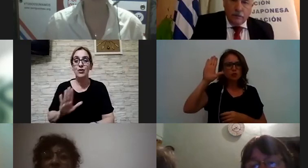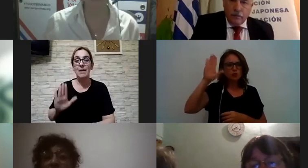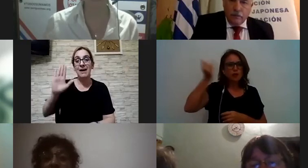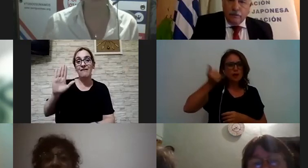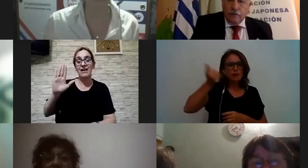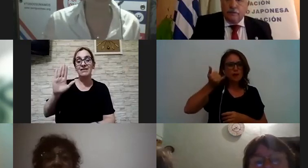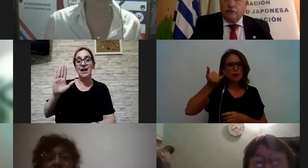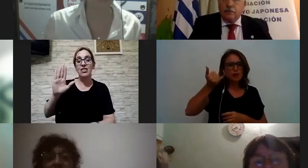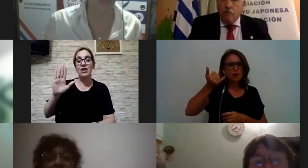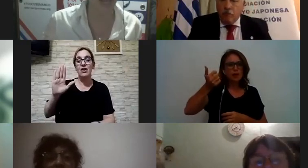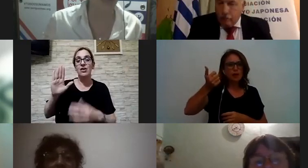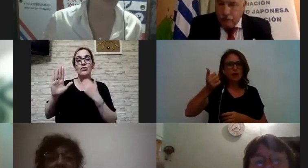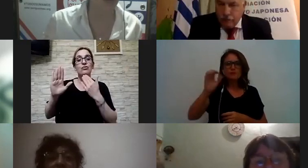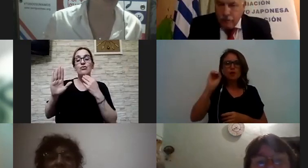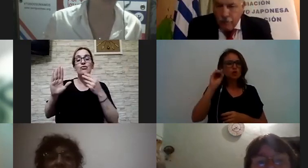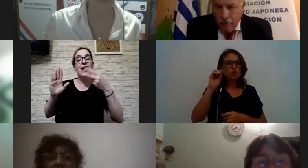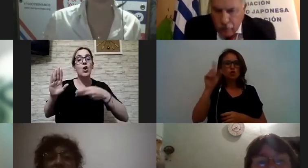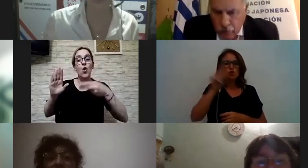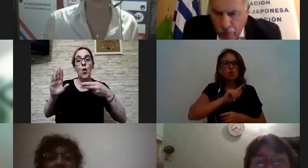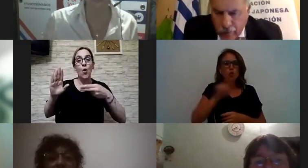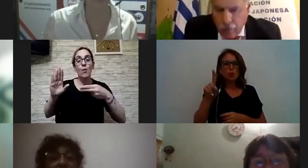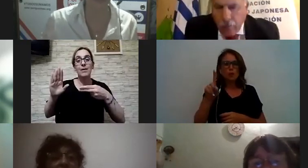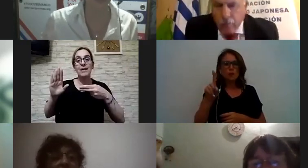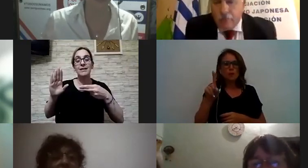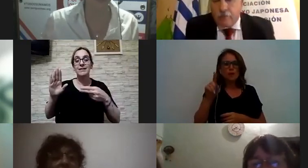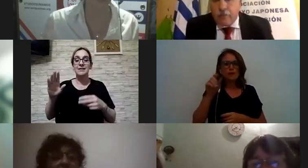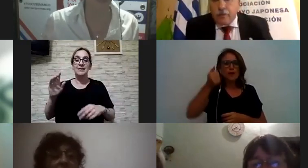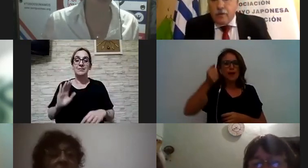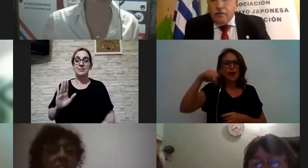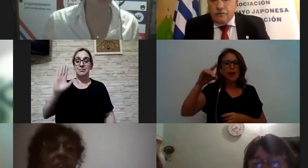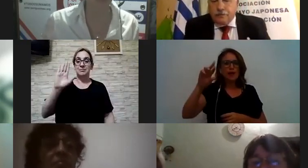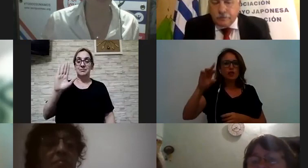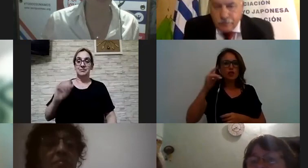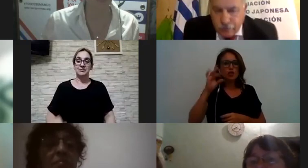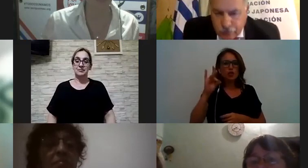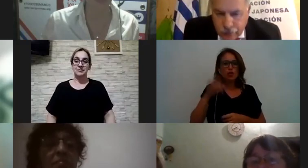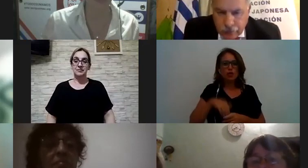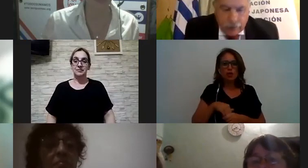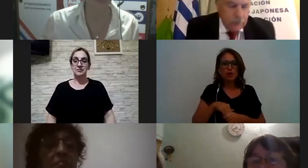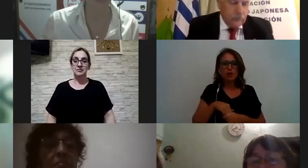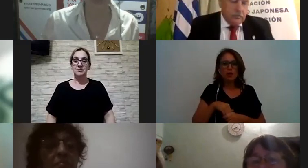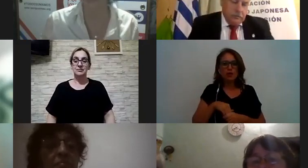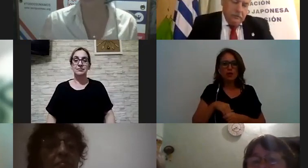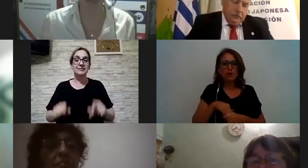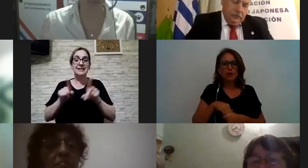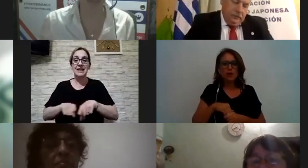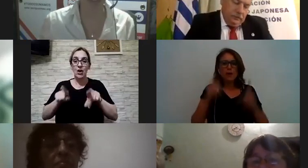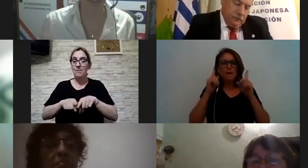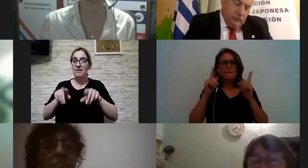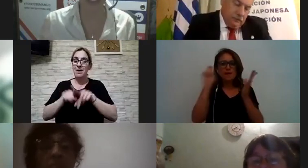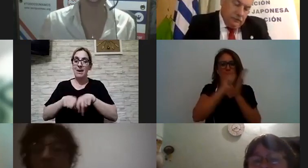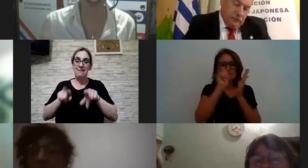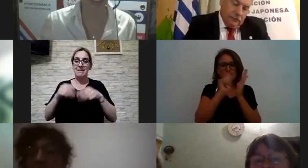figura el nombre de la persona Android BlueDroid es el celular es la misma que he escrito esta ah bien